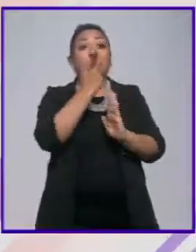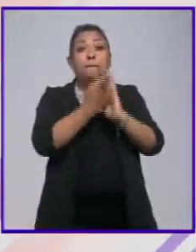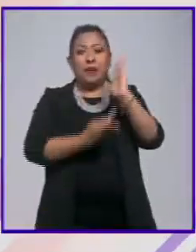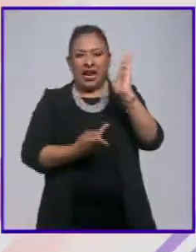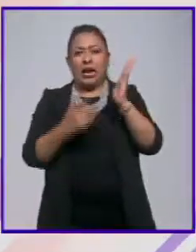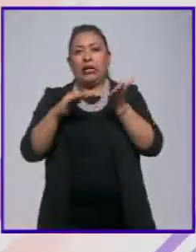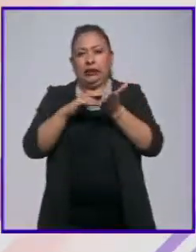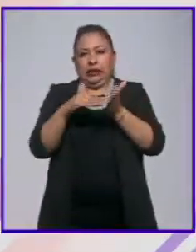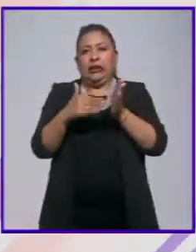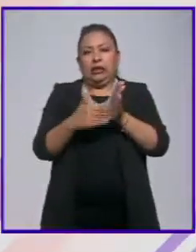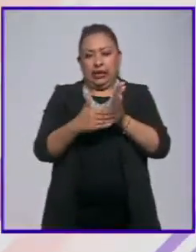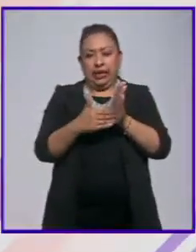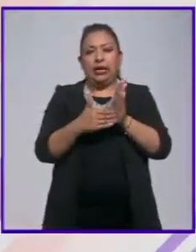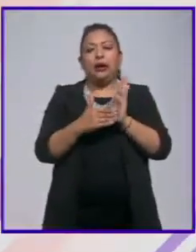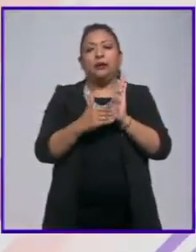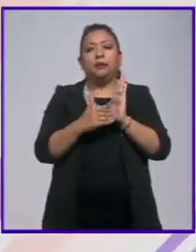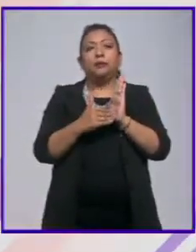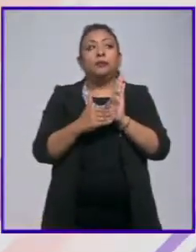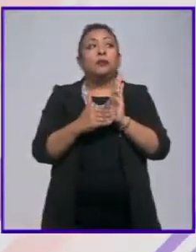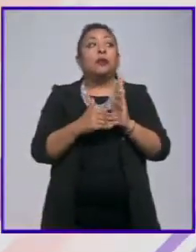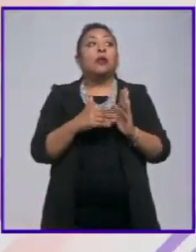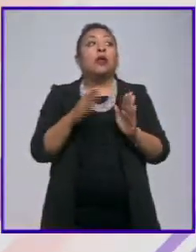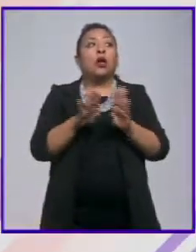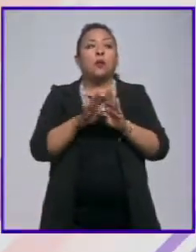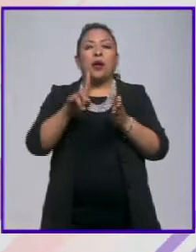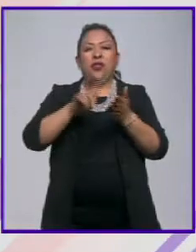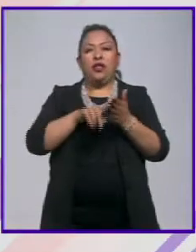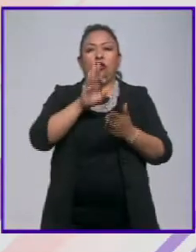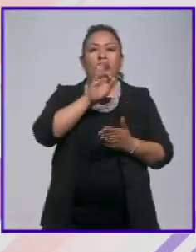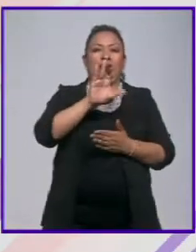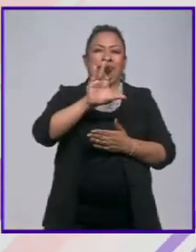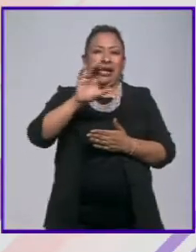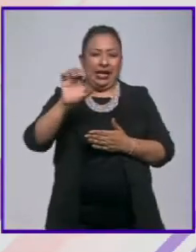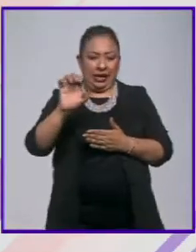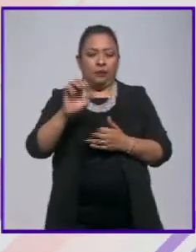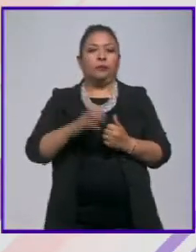una estrategia que a través del fondo de cultura